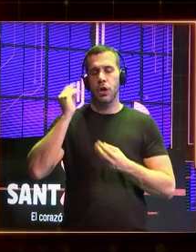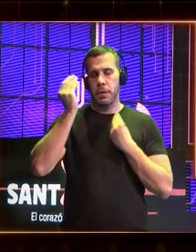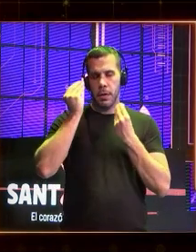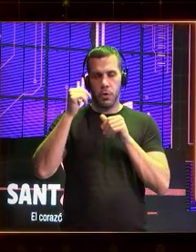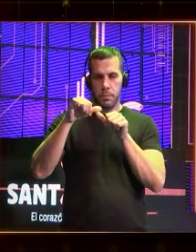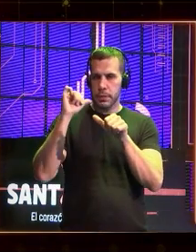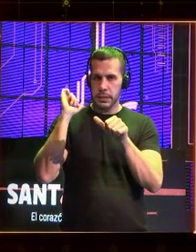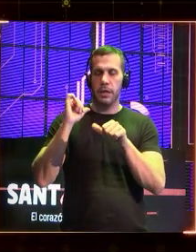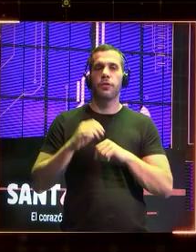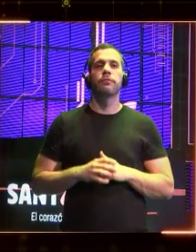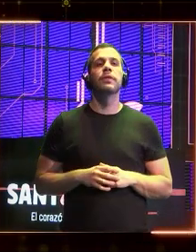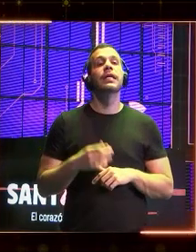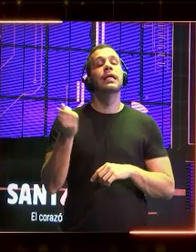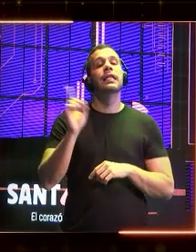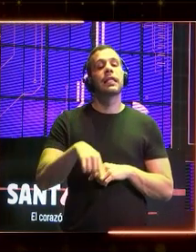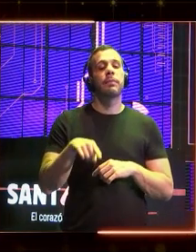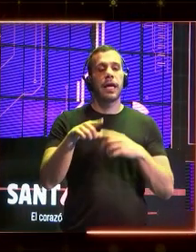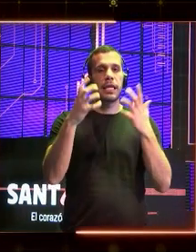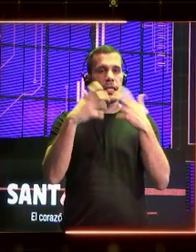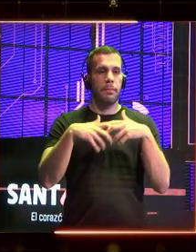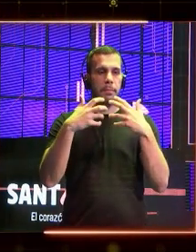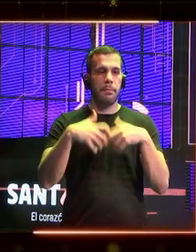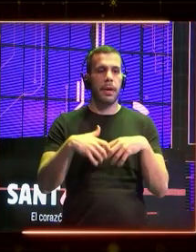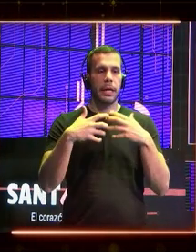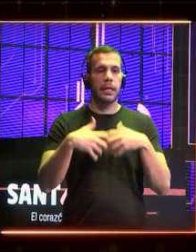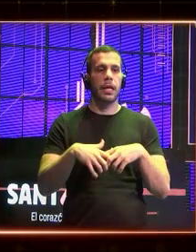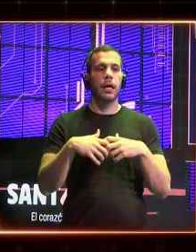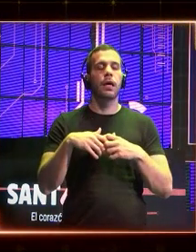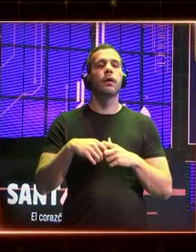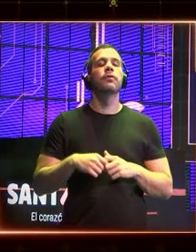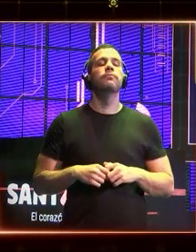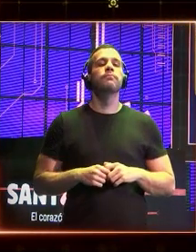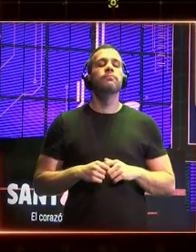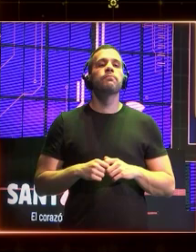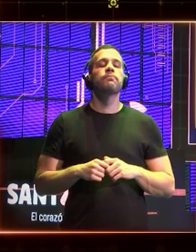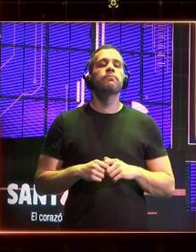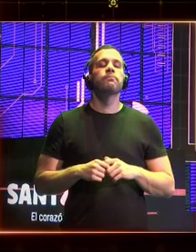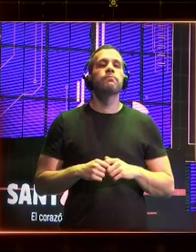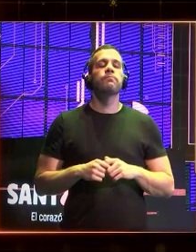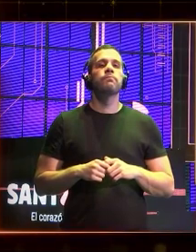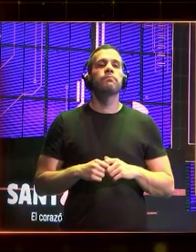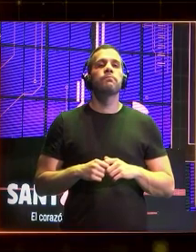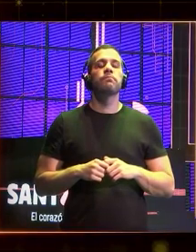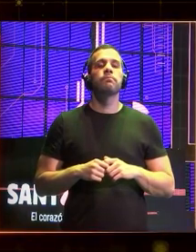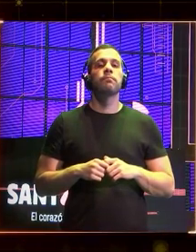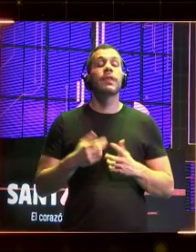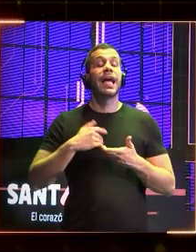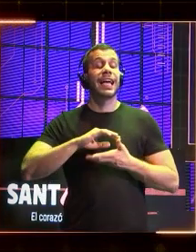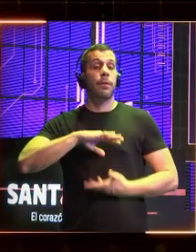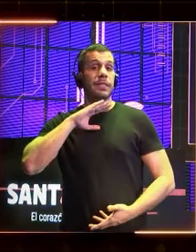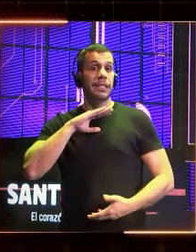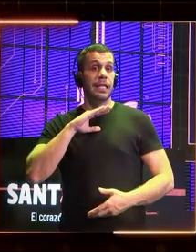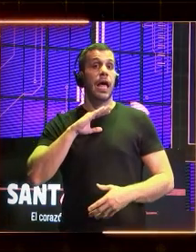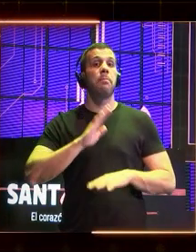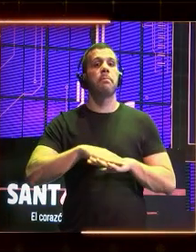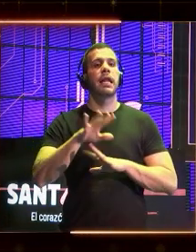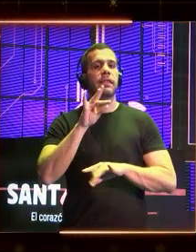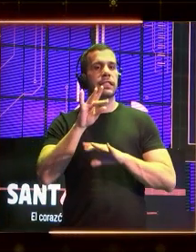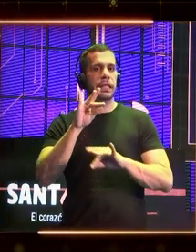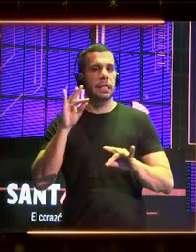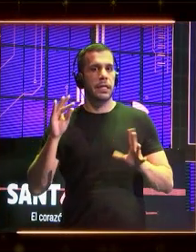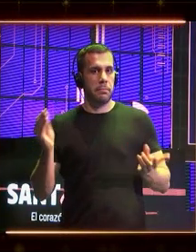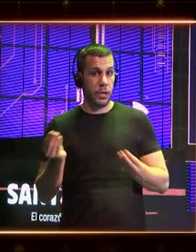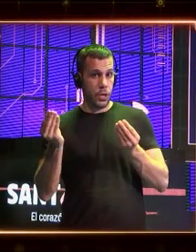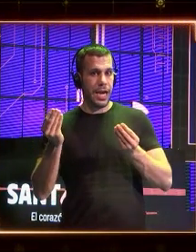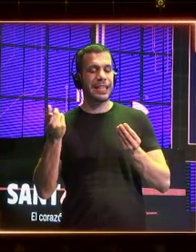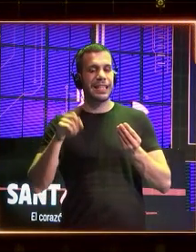es que además estas máquinas, además de proyectar, además de darnos probabilidades, además de darnos, pues, más allá de capacidad de decisión, también pueden